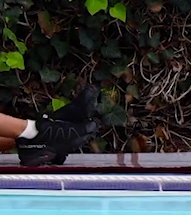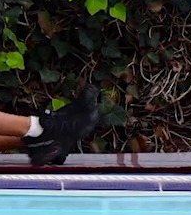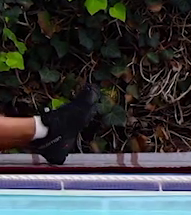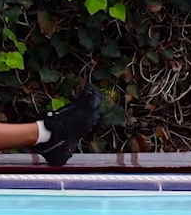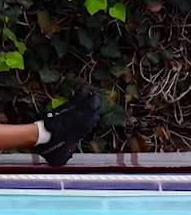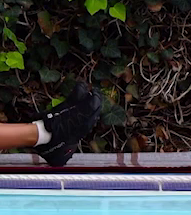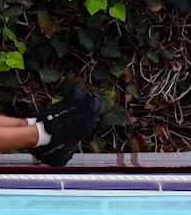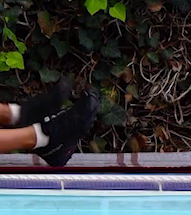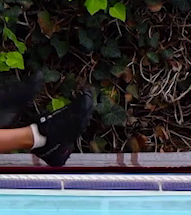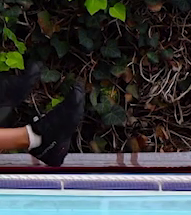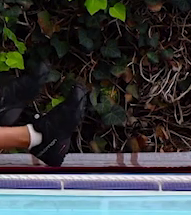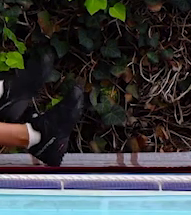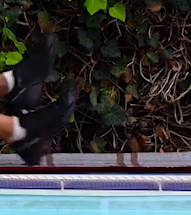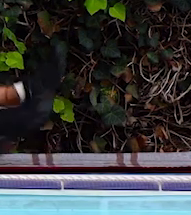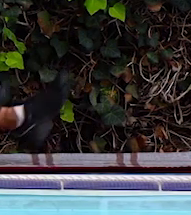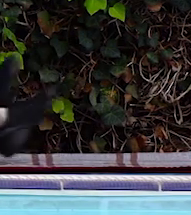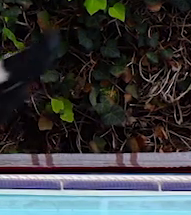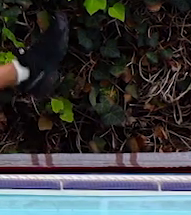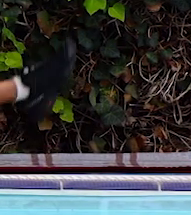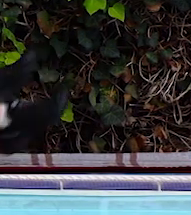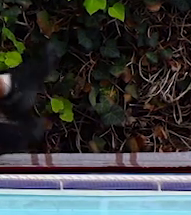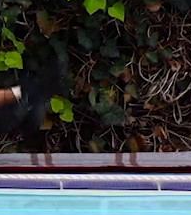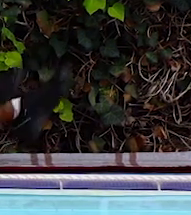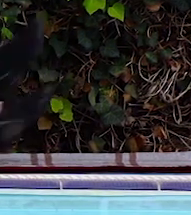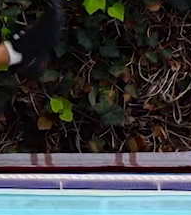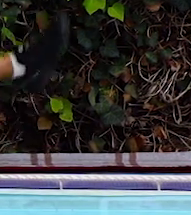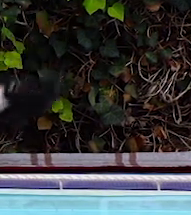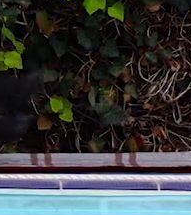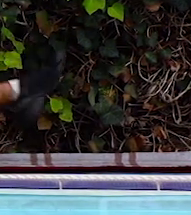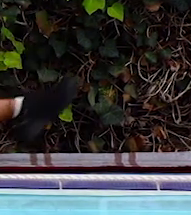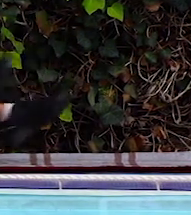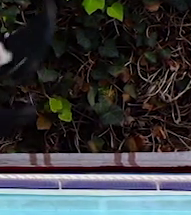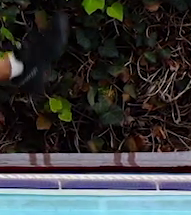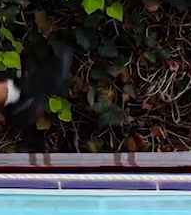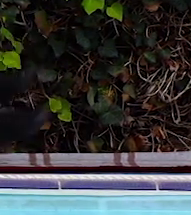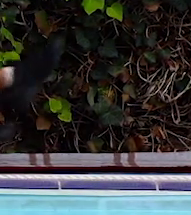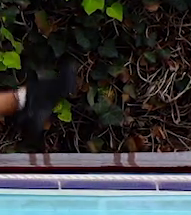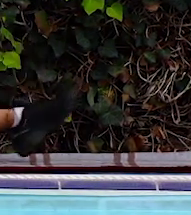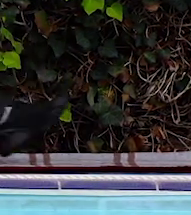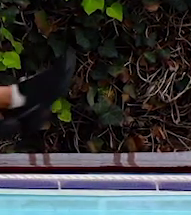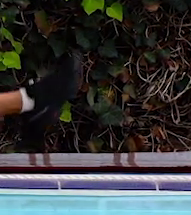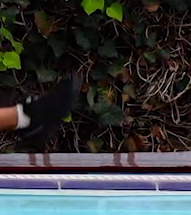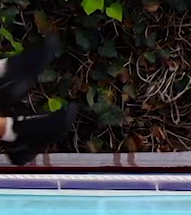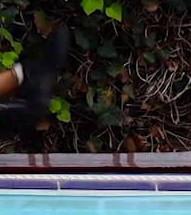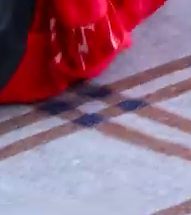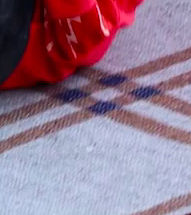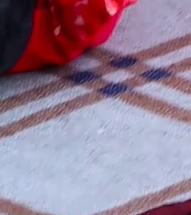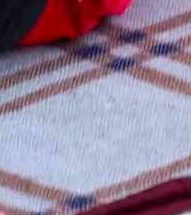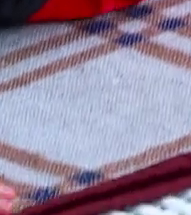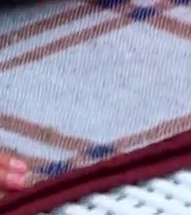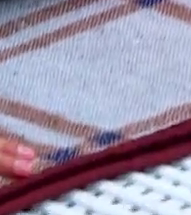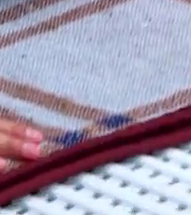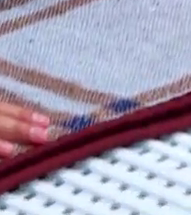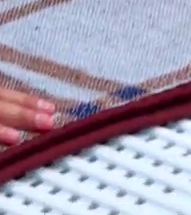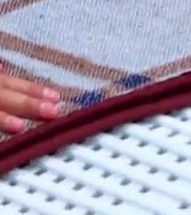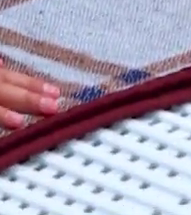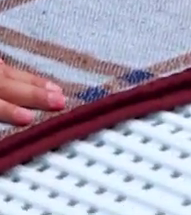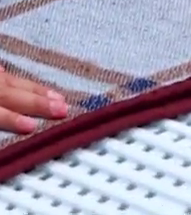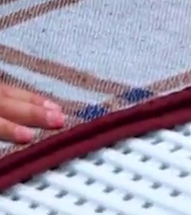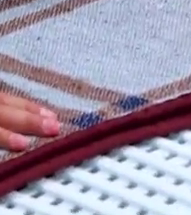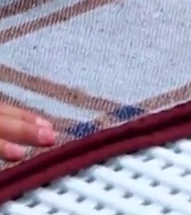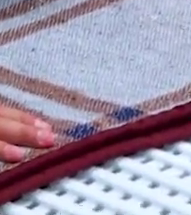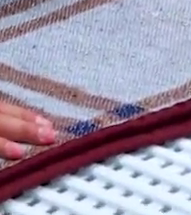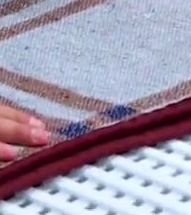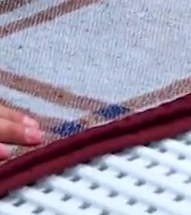bicicleta. Nos vamos a recostar y vamos a poner la planta de nuestras manos de forma lateral a nuestro cuerpo. Vamos a estirar